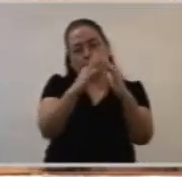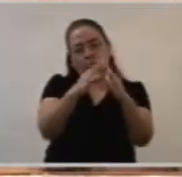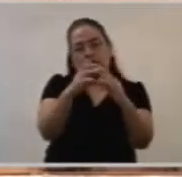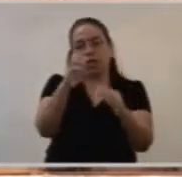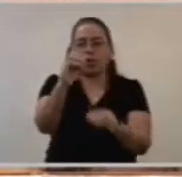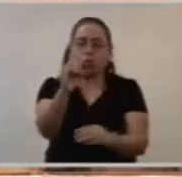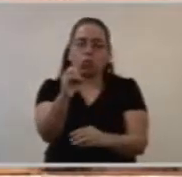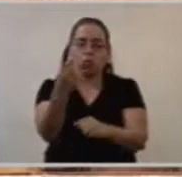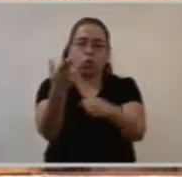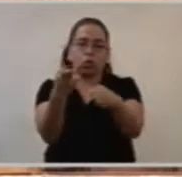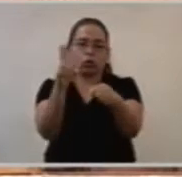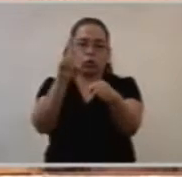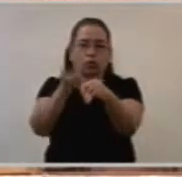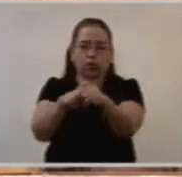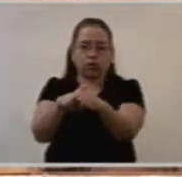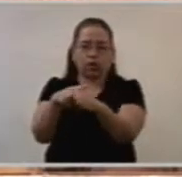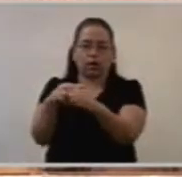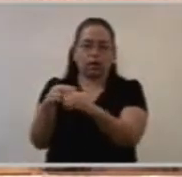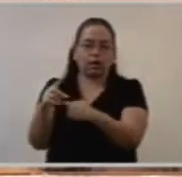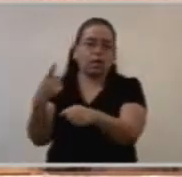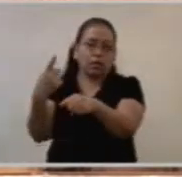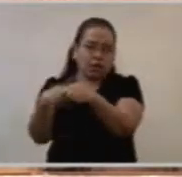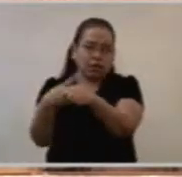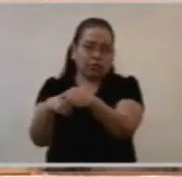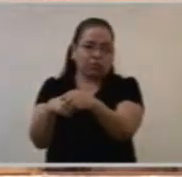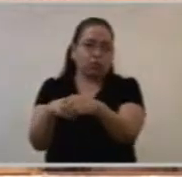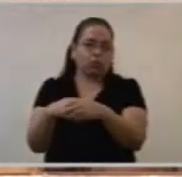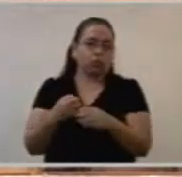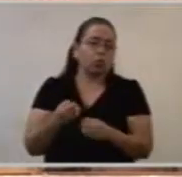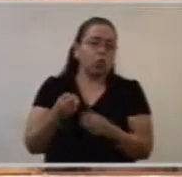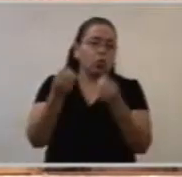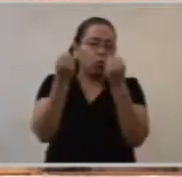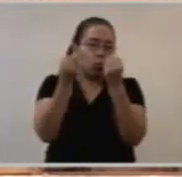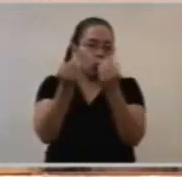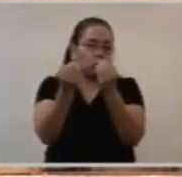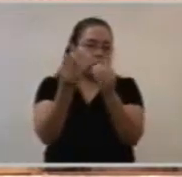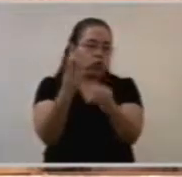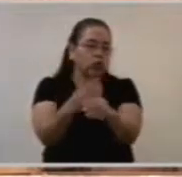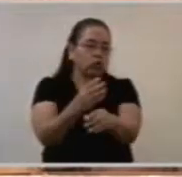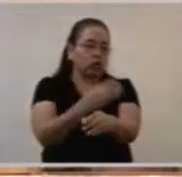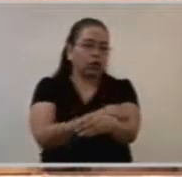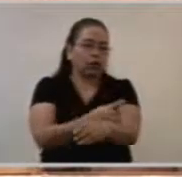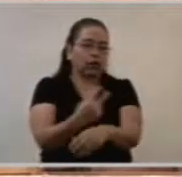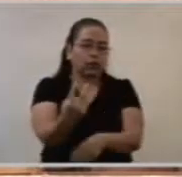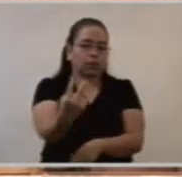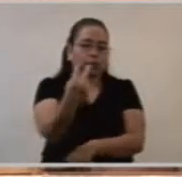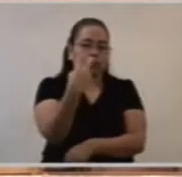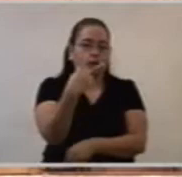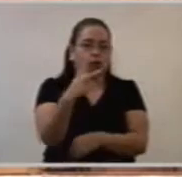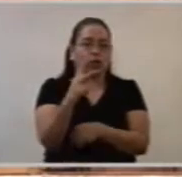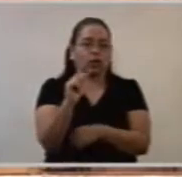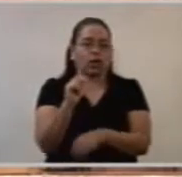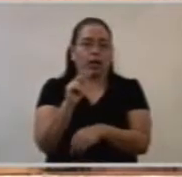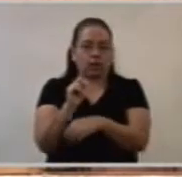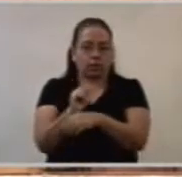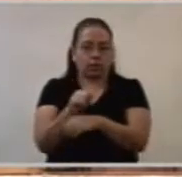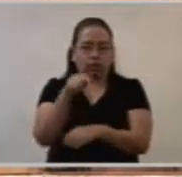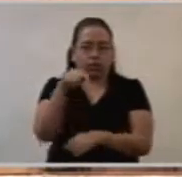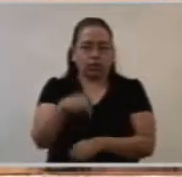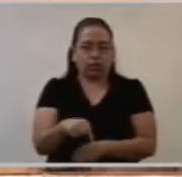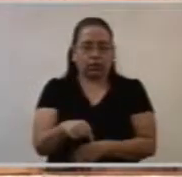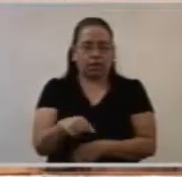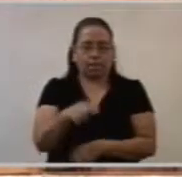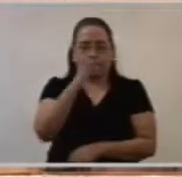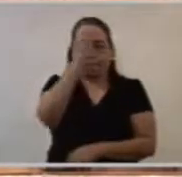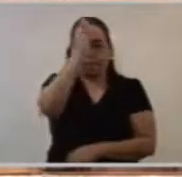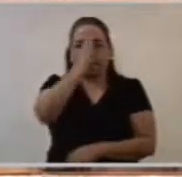en los hospitales. Muchos siguen por medio de la televisión esa Santa Misa y esperamos de